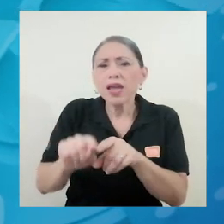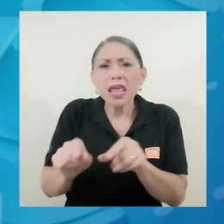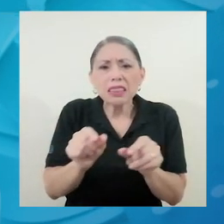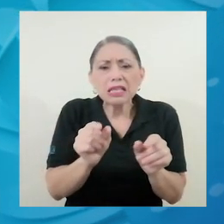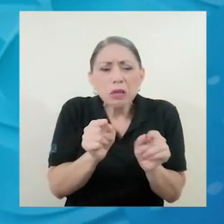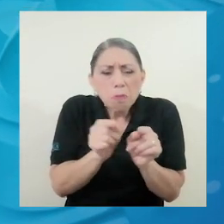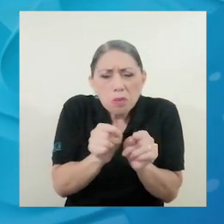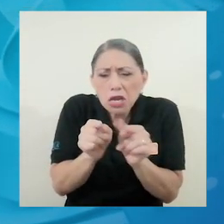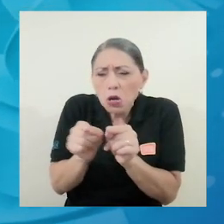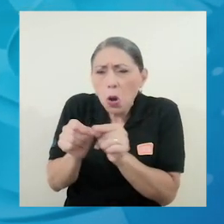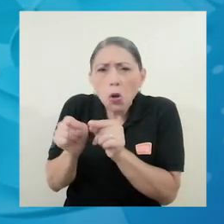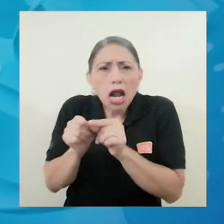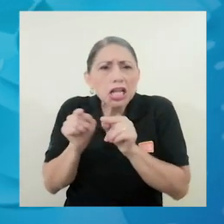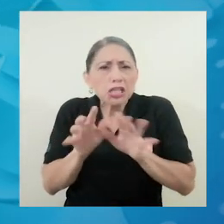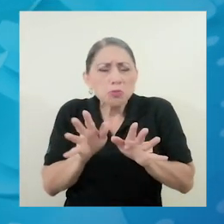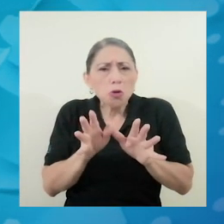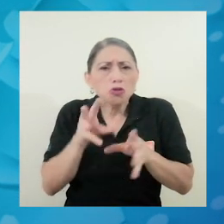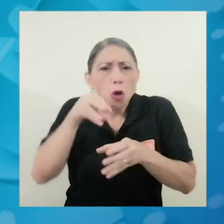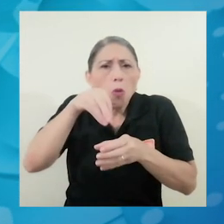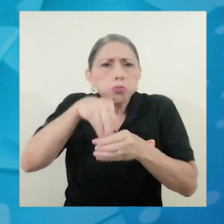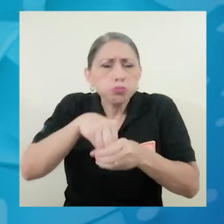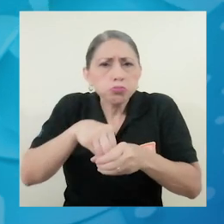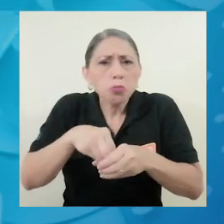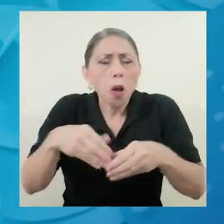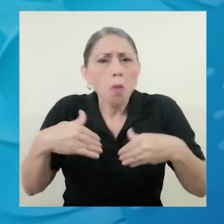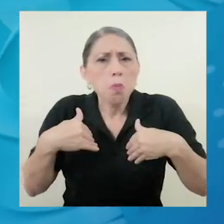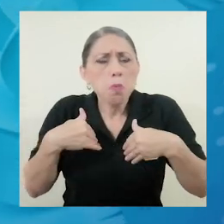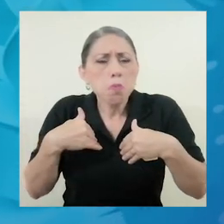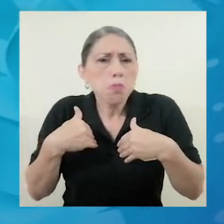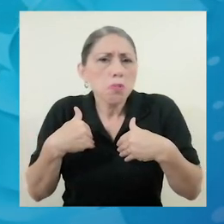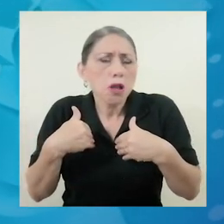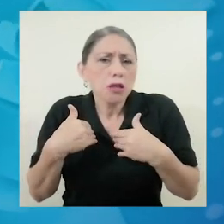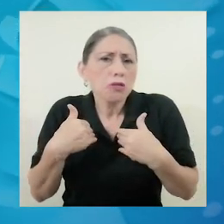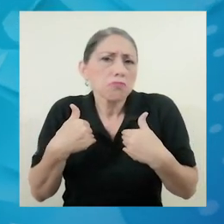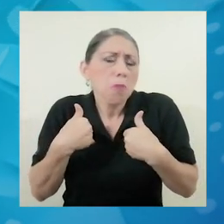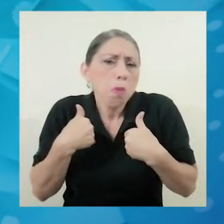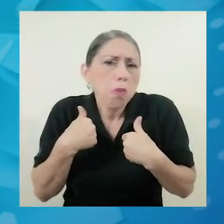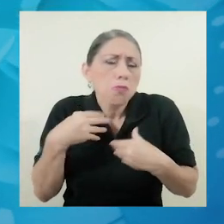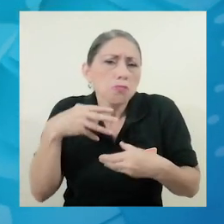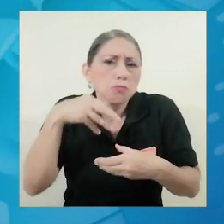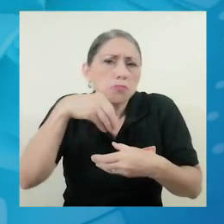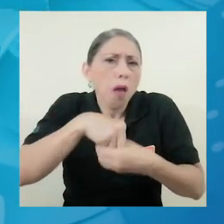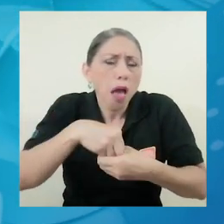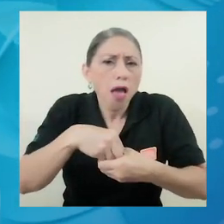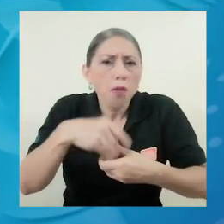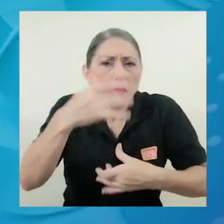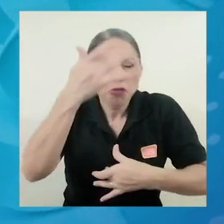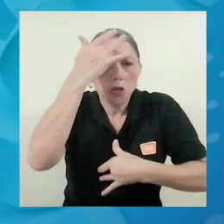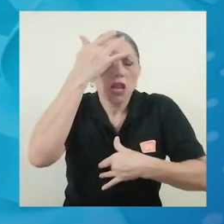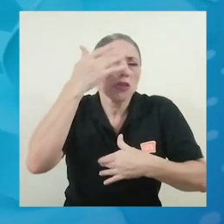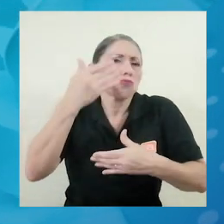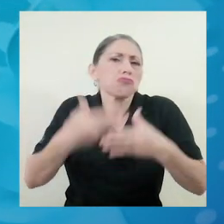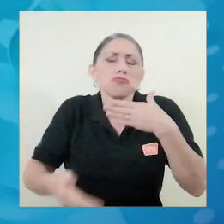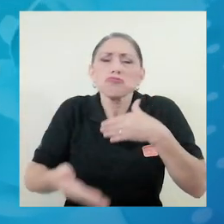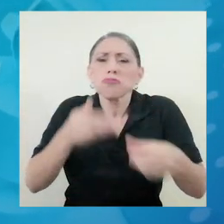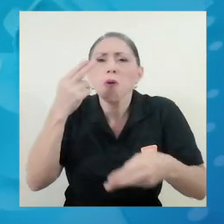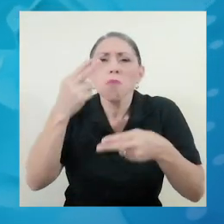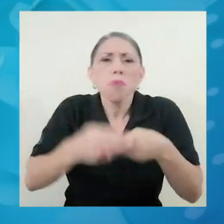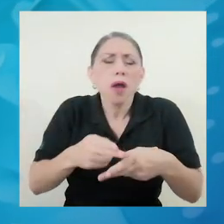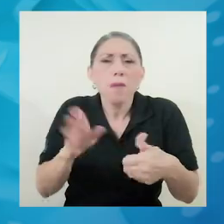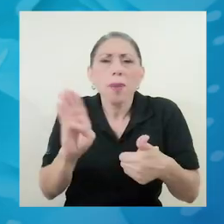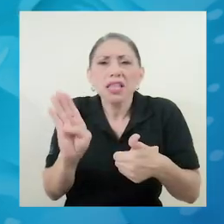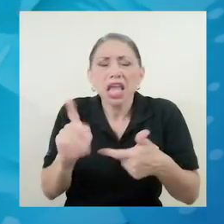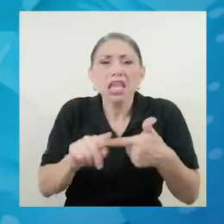microorganismos que eventualmente tienen un potencial patogénico, llámese bacterias, llámese virus, llámese